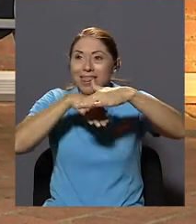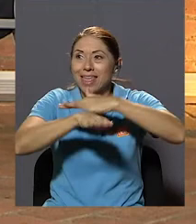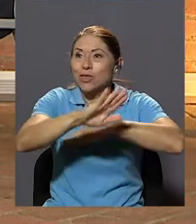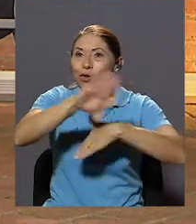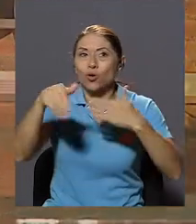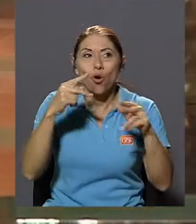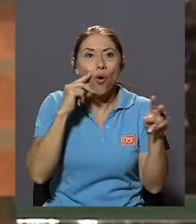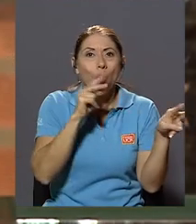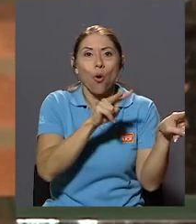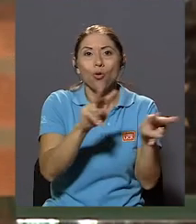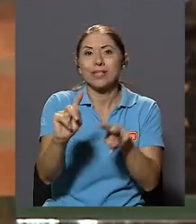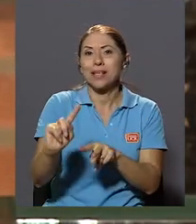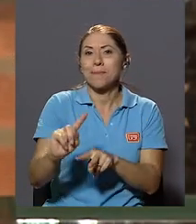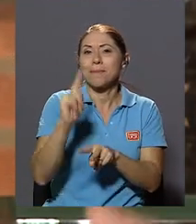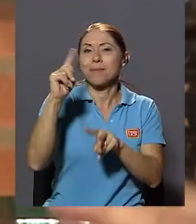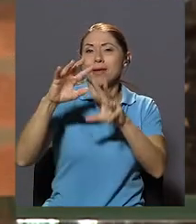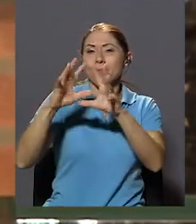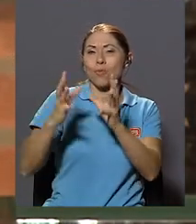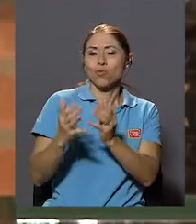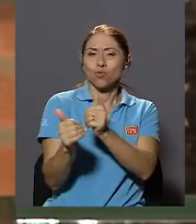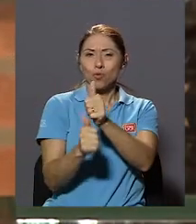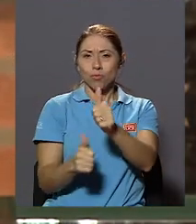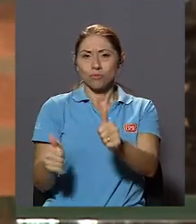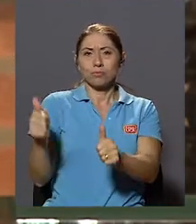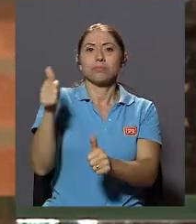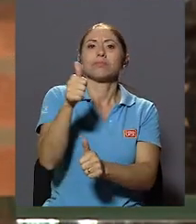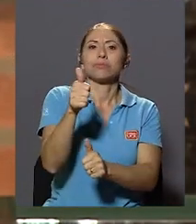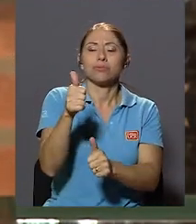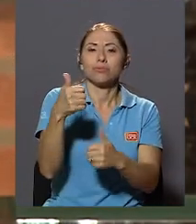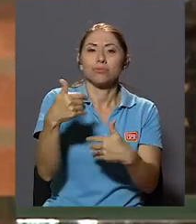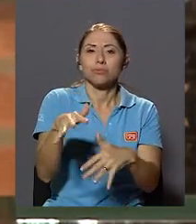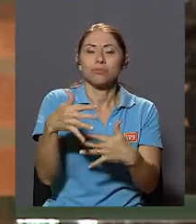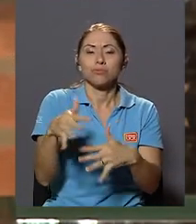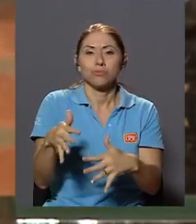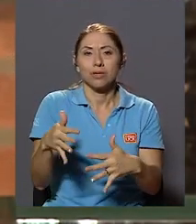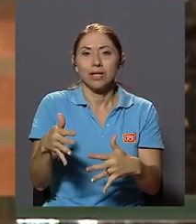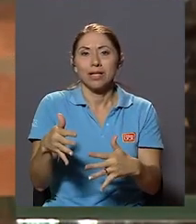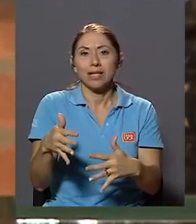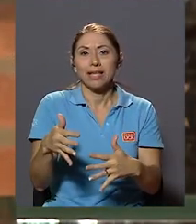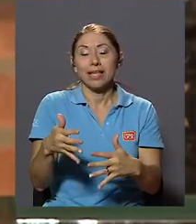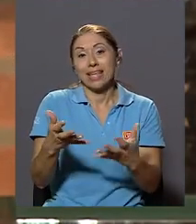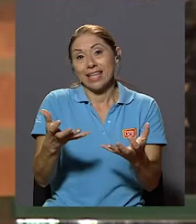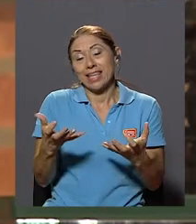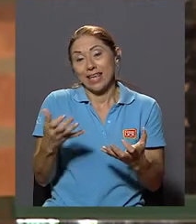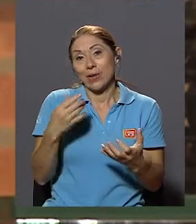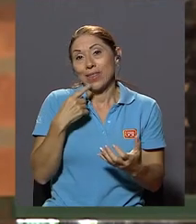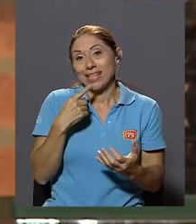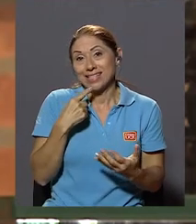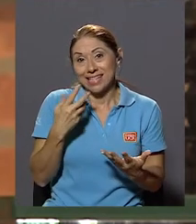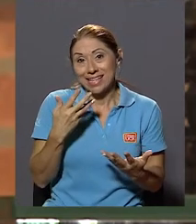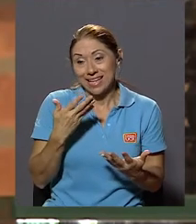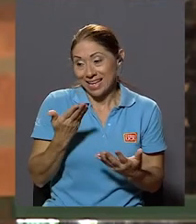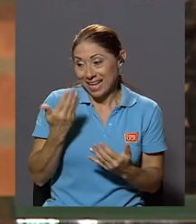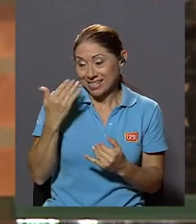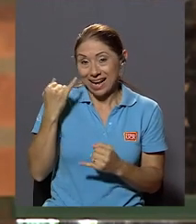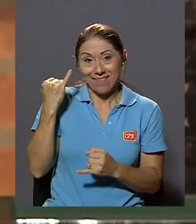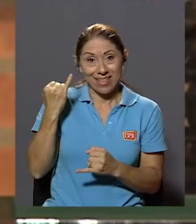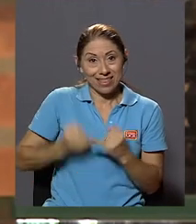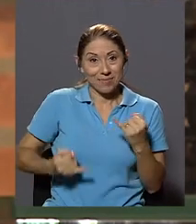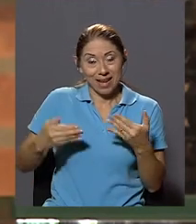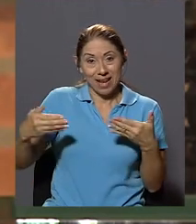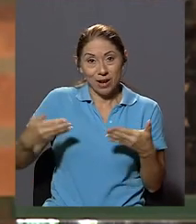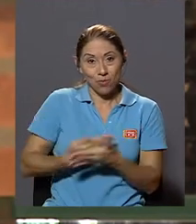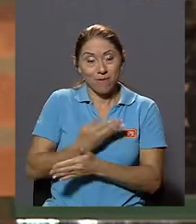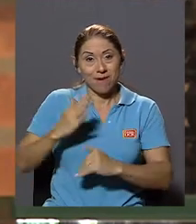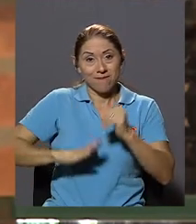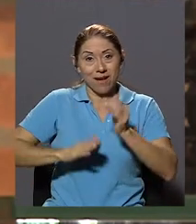Ciertamente Y No Y Quiero Decir Que Se acaba De terminar La facultad La